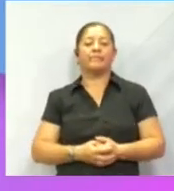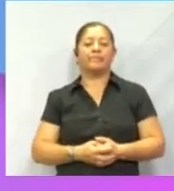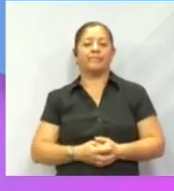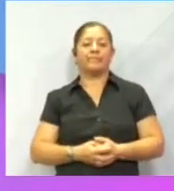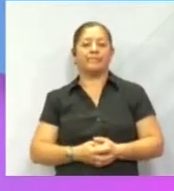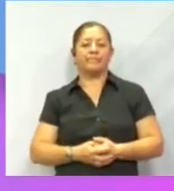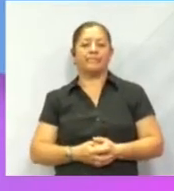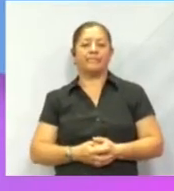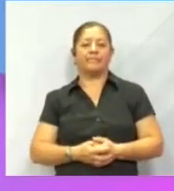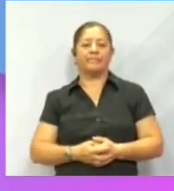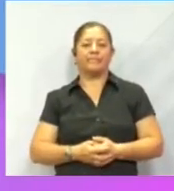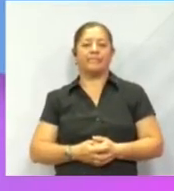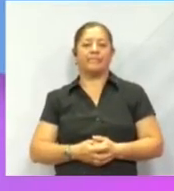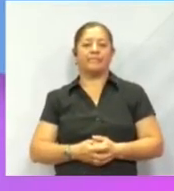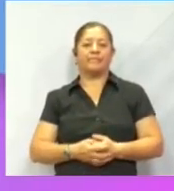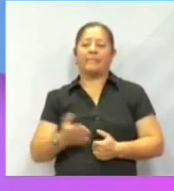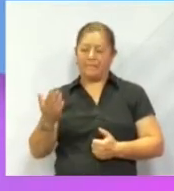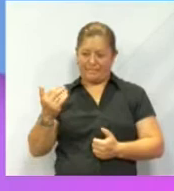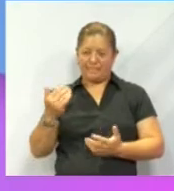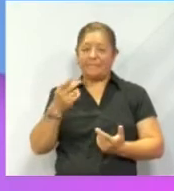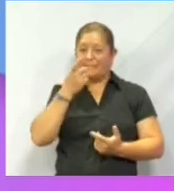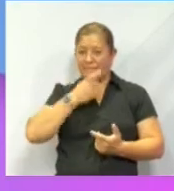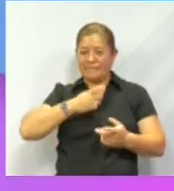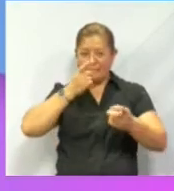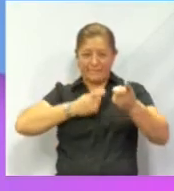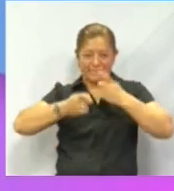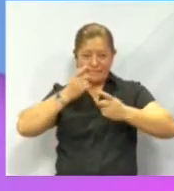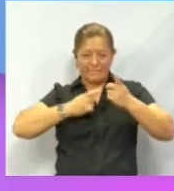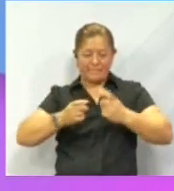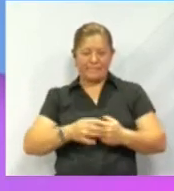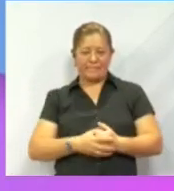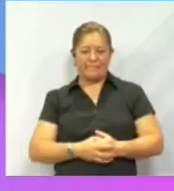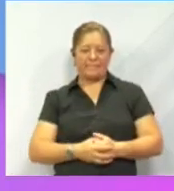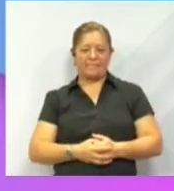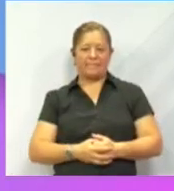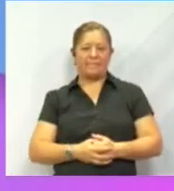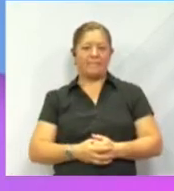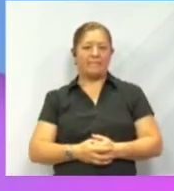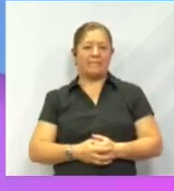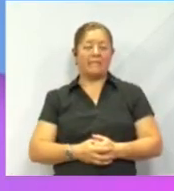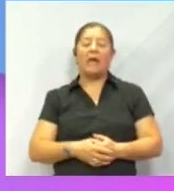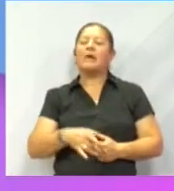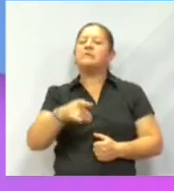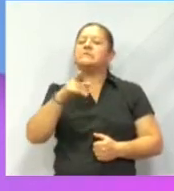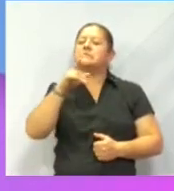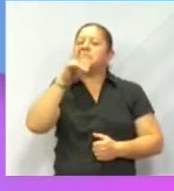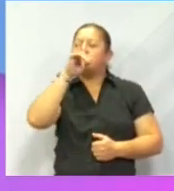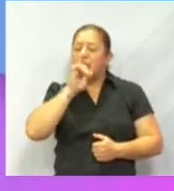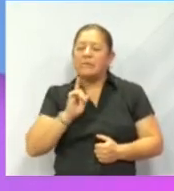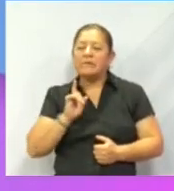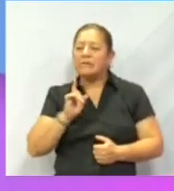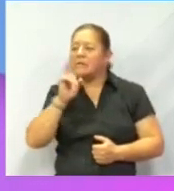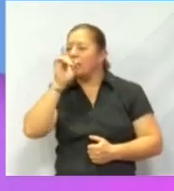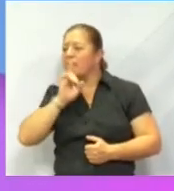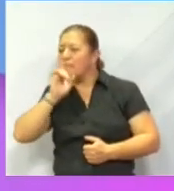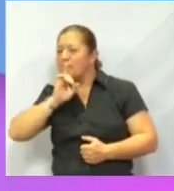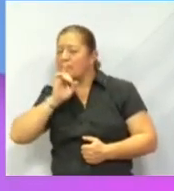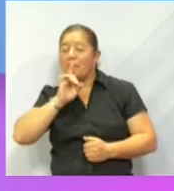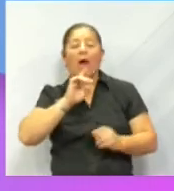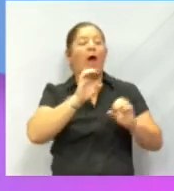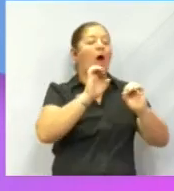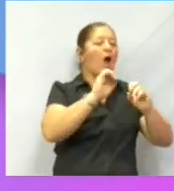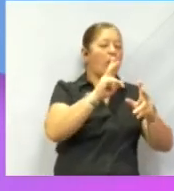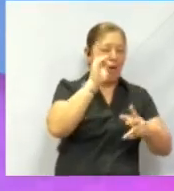Mentira o verdad. Venga. A ver. Mentira. Mentira. Ok. Entonces,